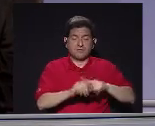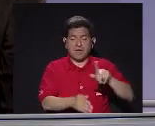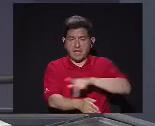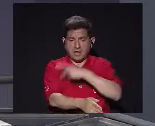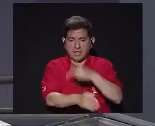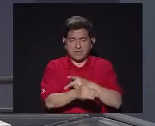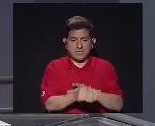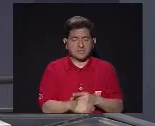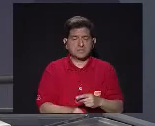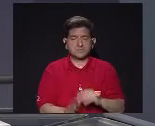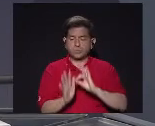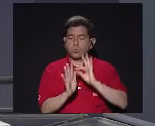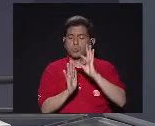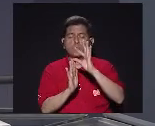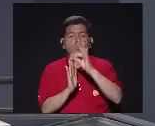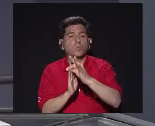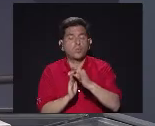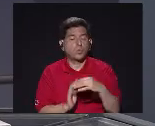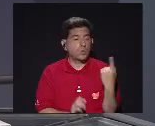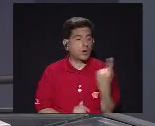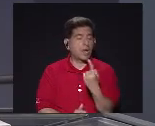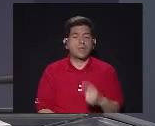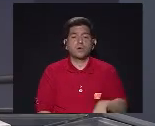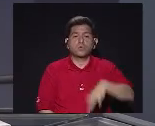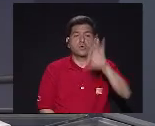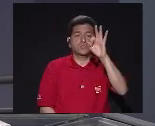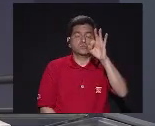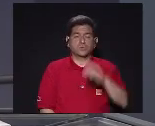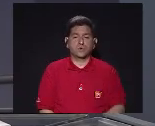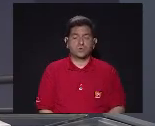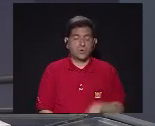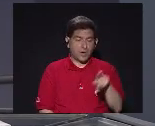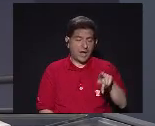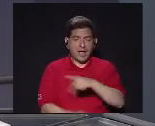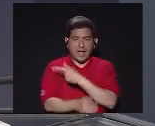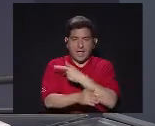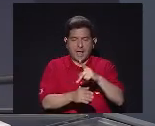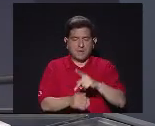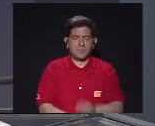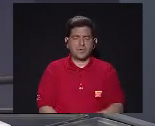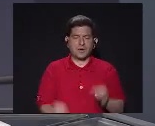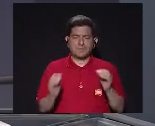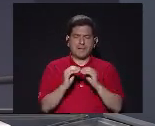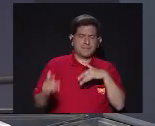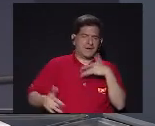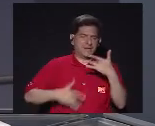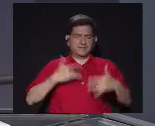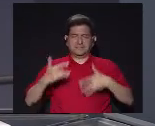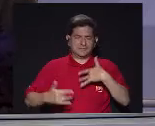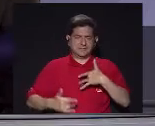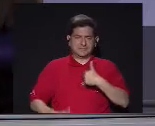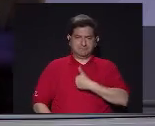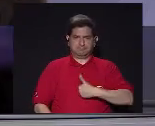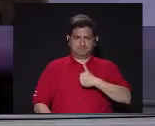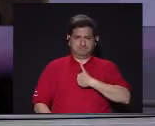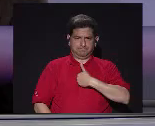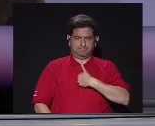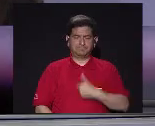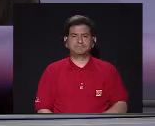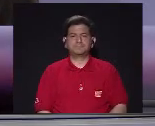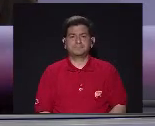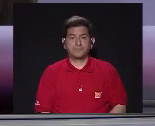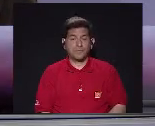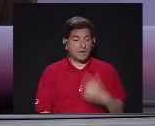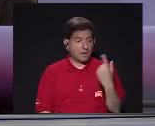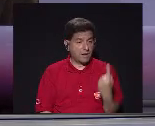poemas Cada uno De los compositores Escogió El poema Que más les tocó Que más les habló Y cada uno De ellos